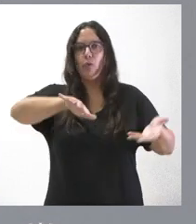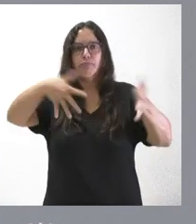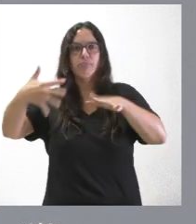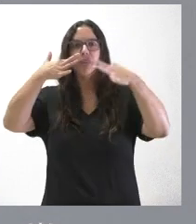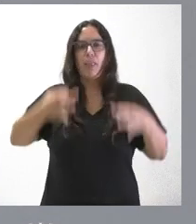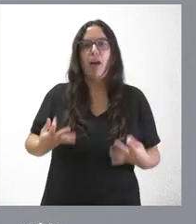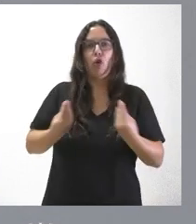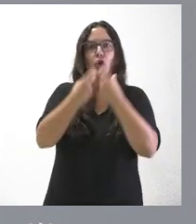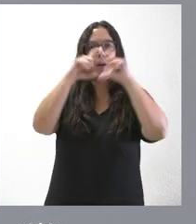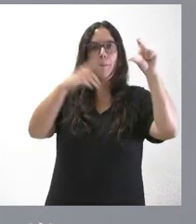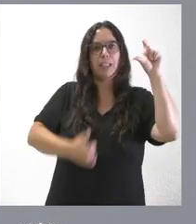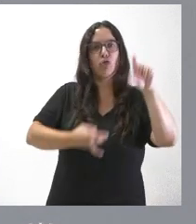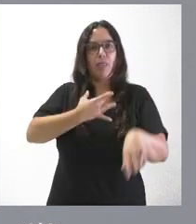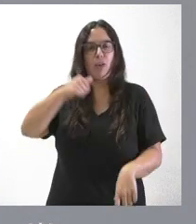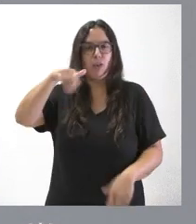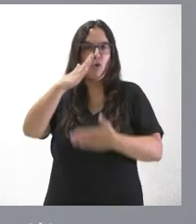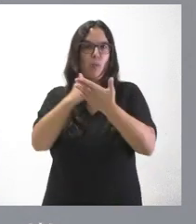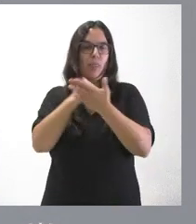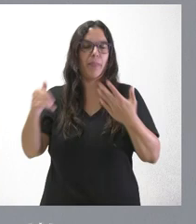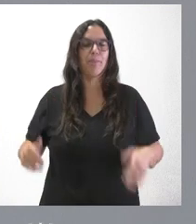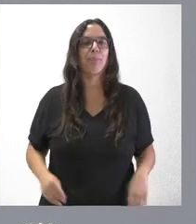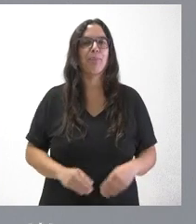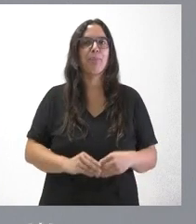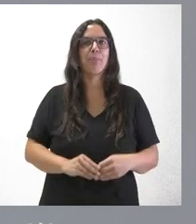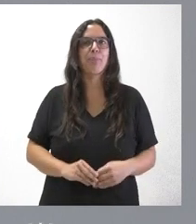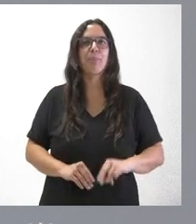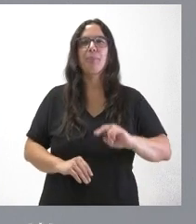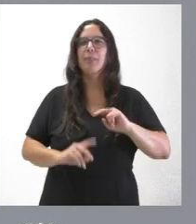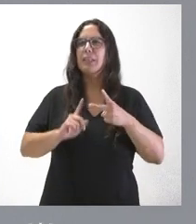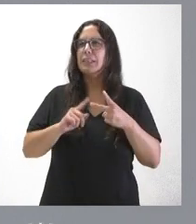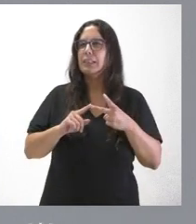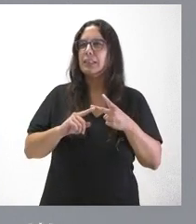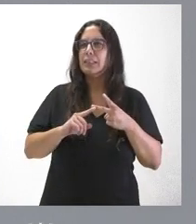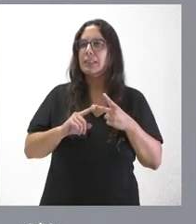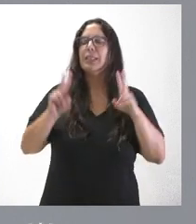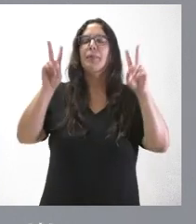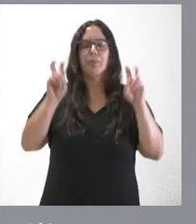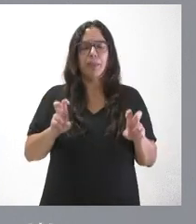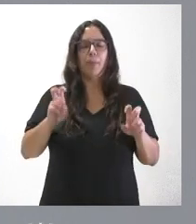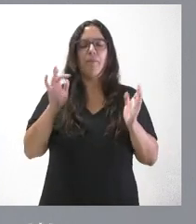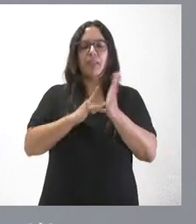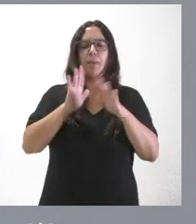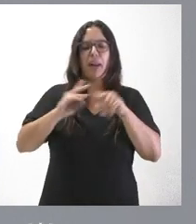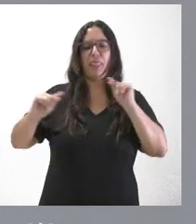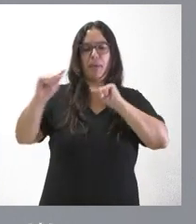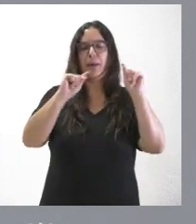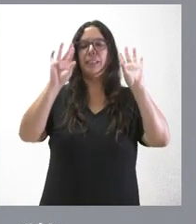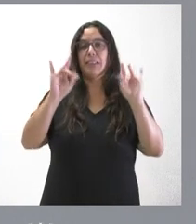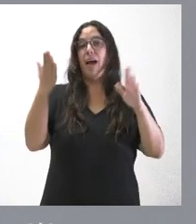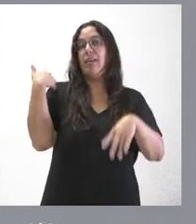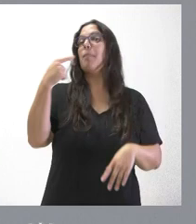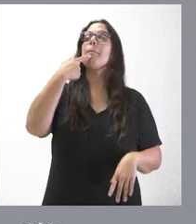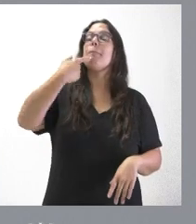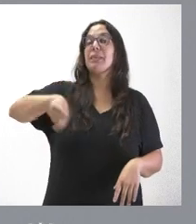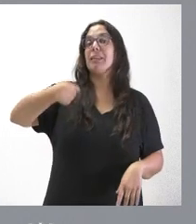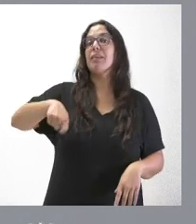diálogo social de nuestra comunidad autónoma. Y había otra pregunta. Ah, el momento del debate. Ayer lo anunció el presidente